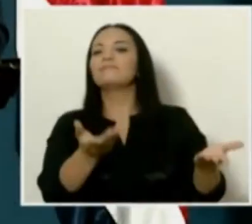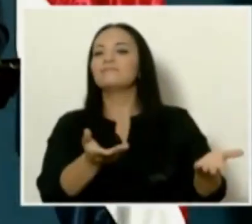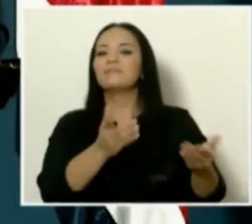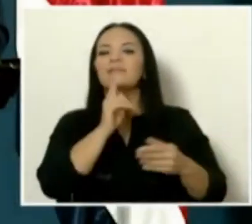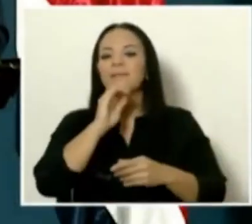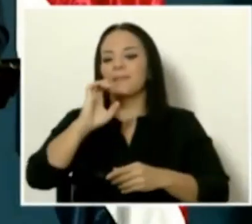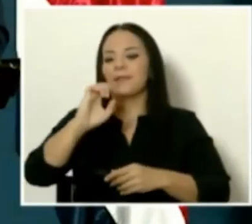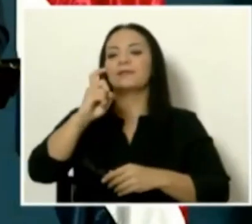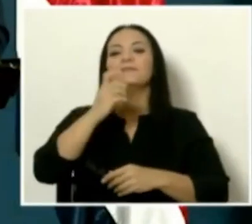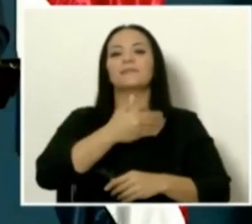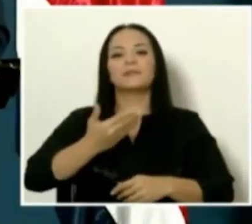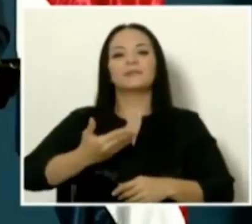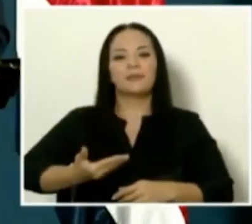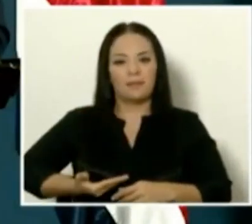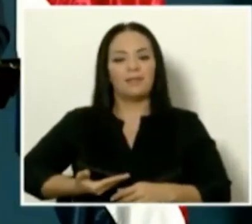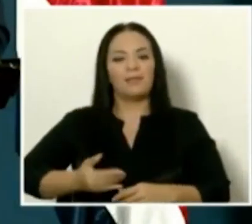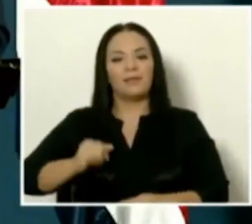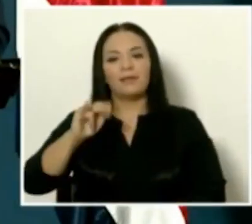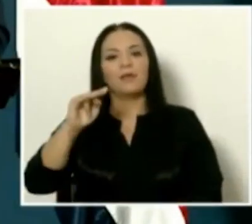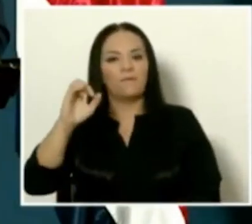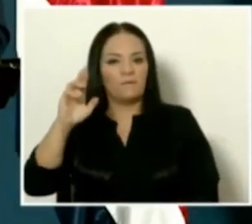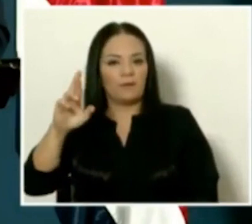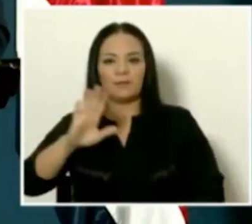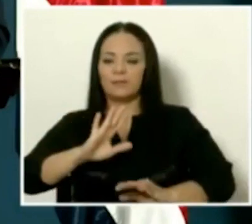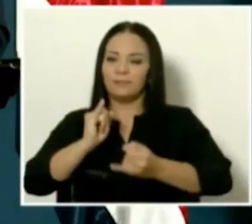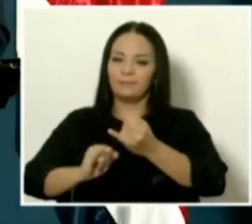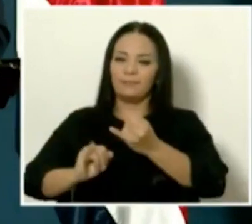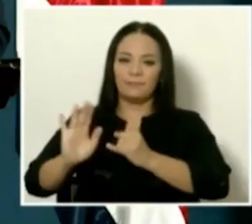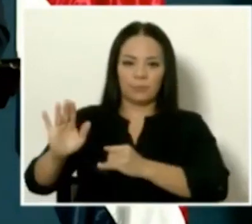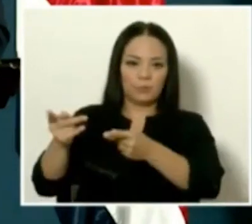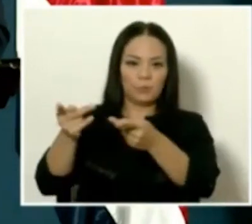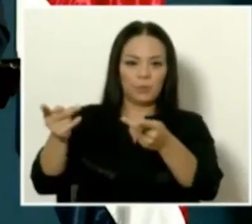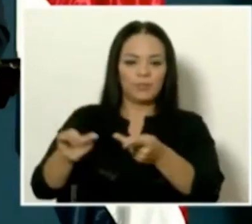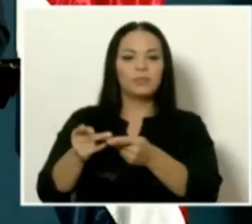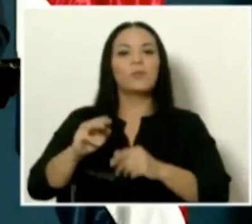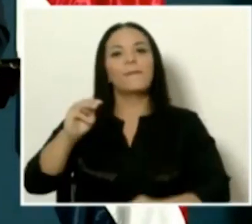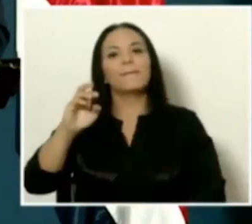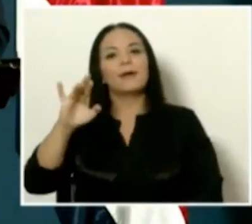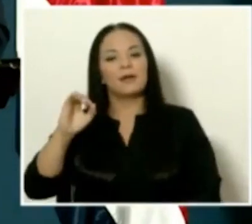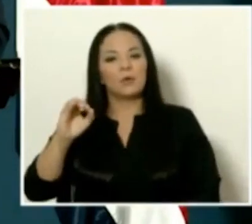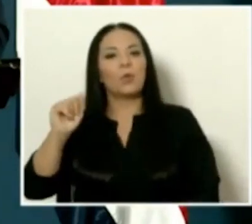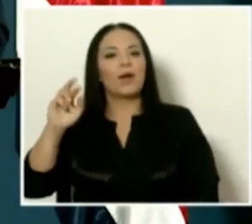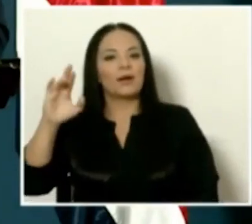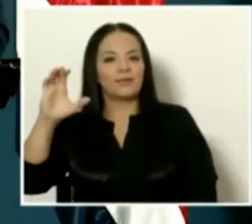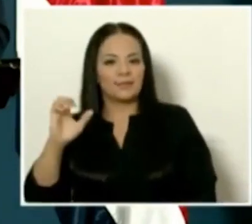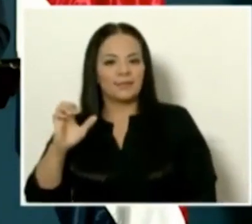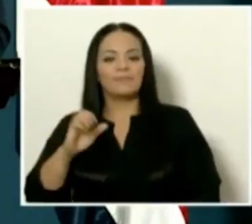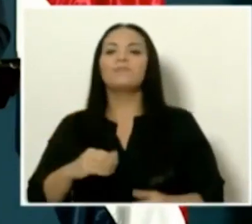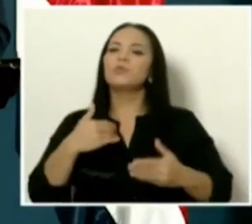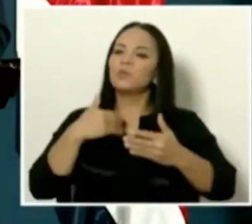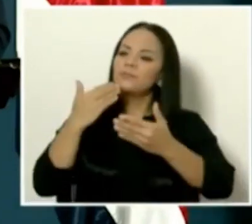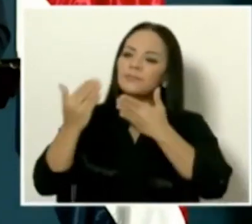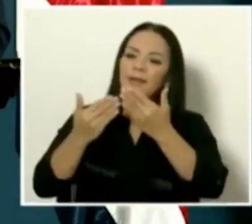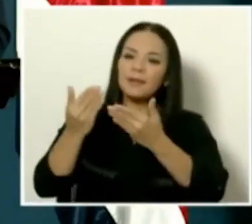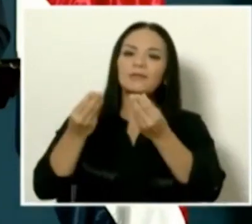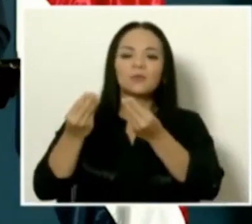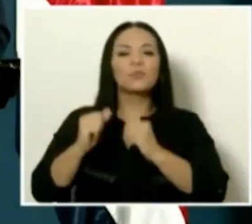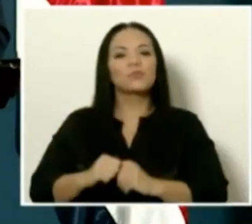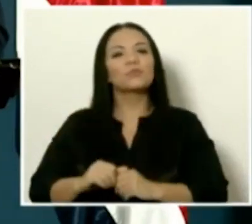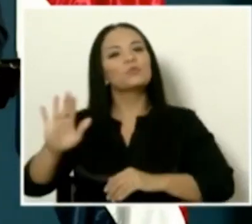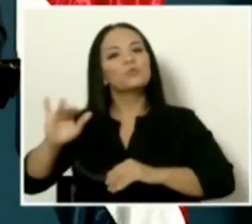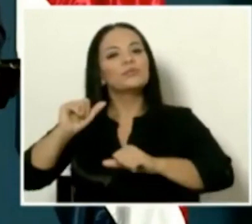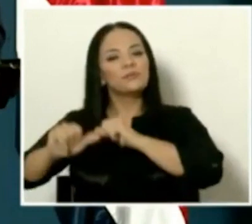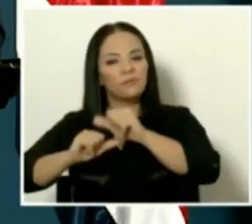expresidente ejecutivo del INCOFER, don Mario Arce, a quien le agradezco los